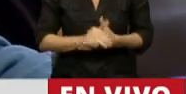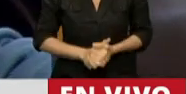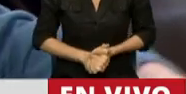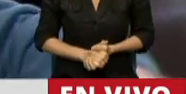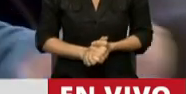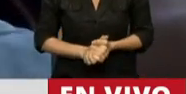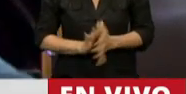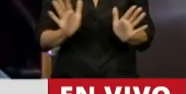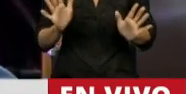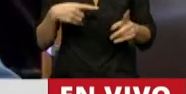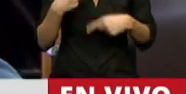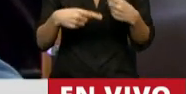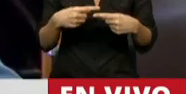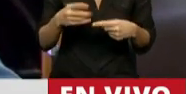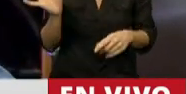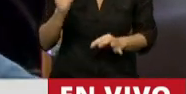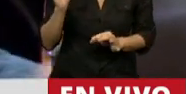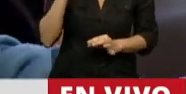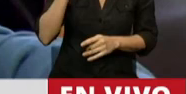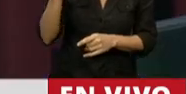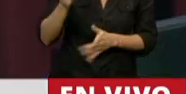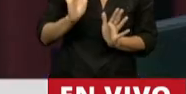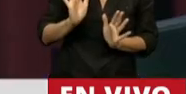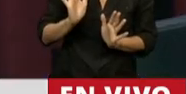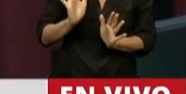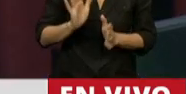Usted me dice si continúo o si escuchamos al diputado. Bien.